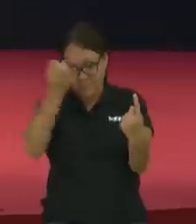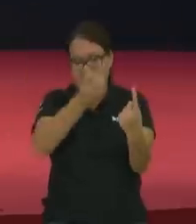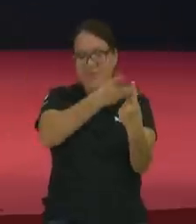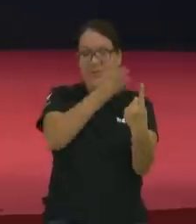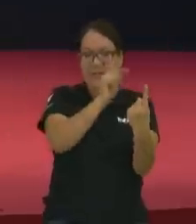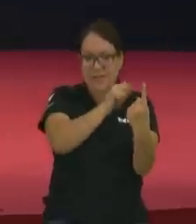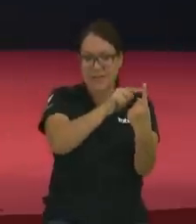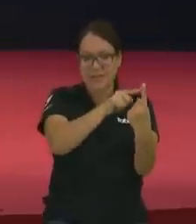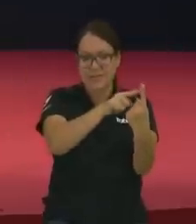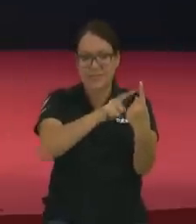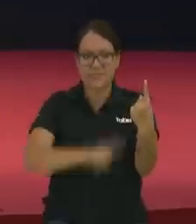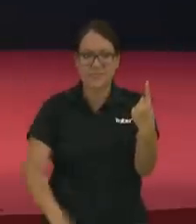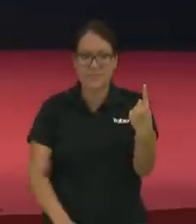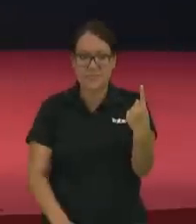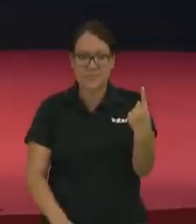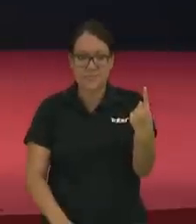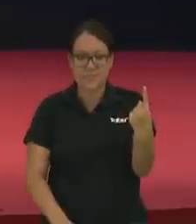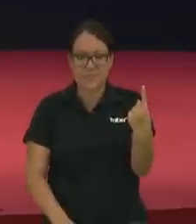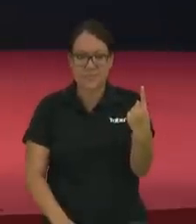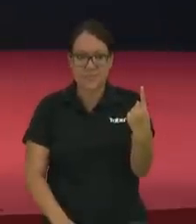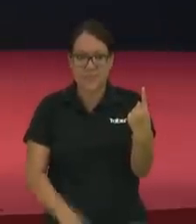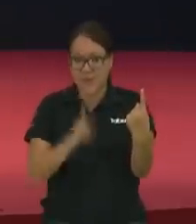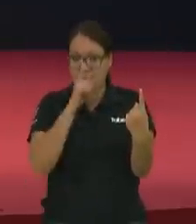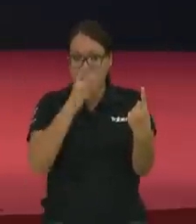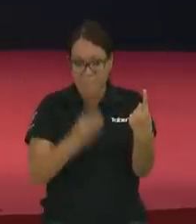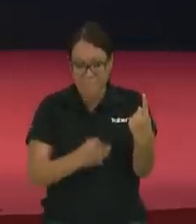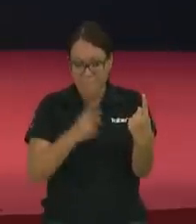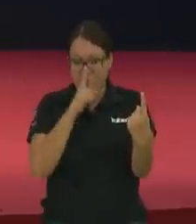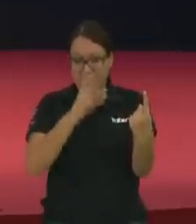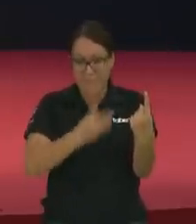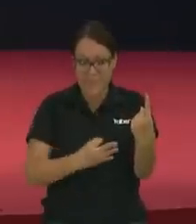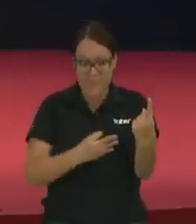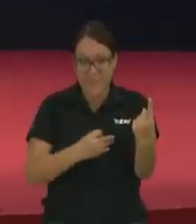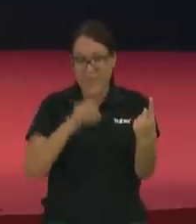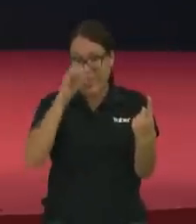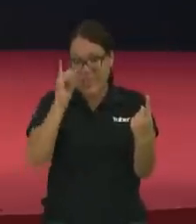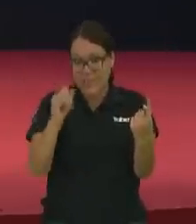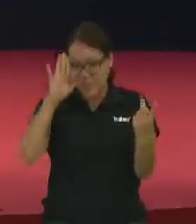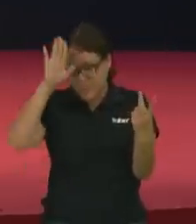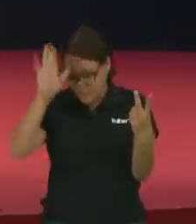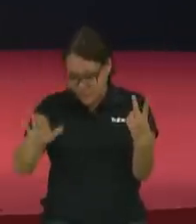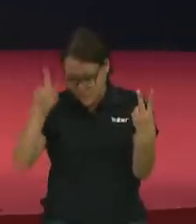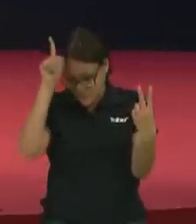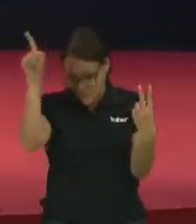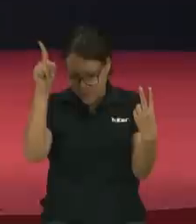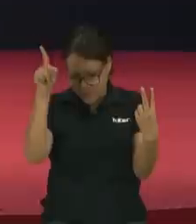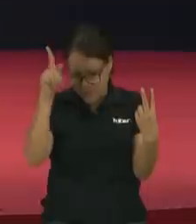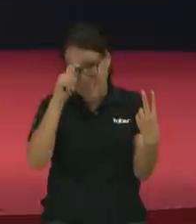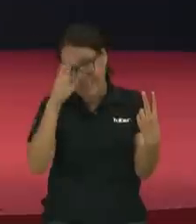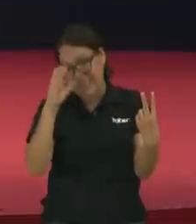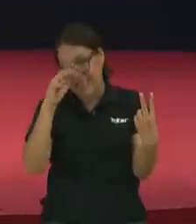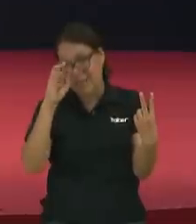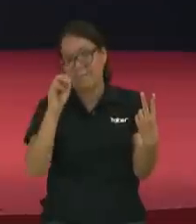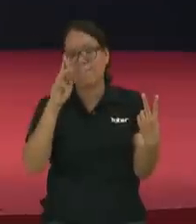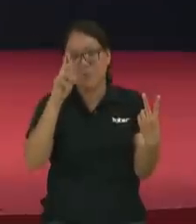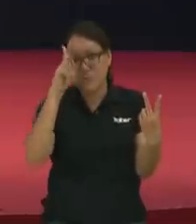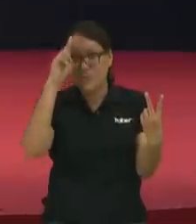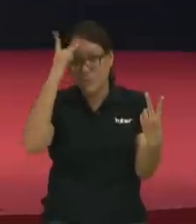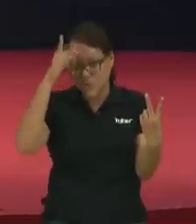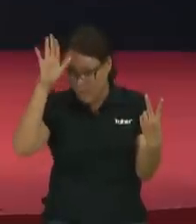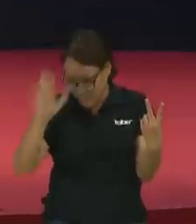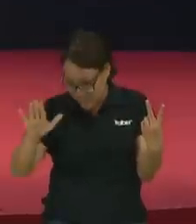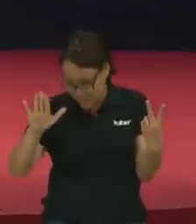que dice y del temor el temor es respeto diga conmigo temor es respeto que es temor